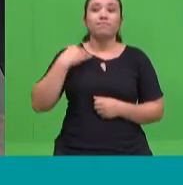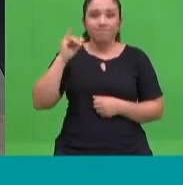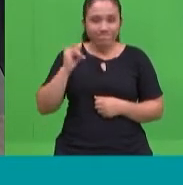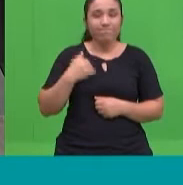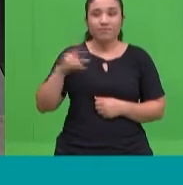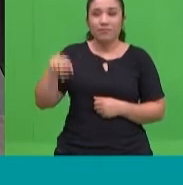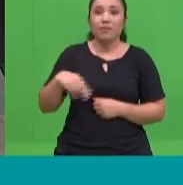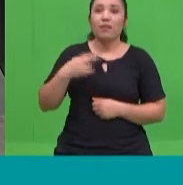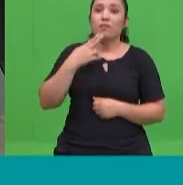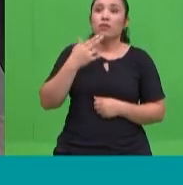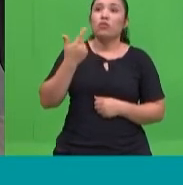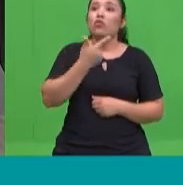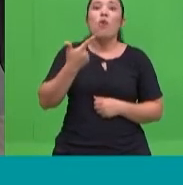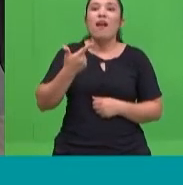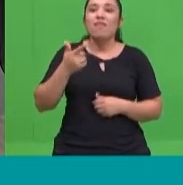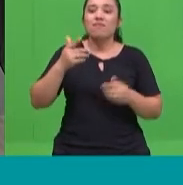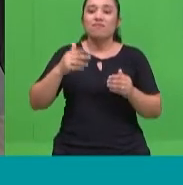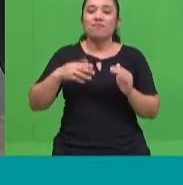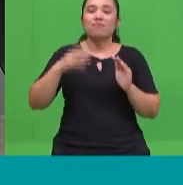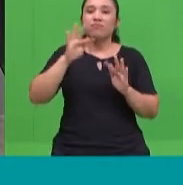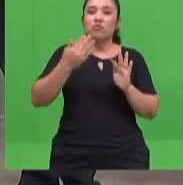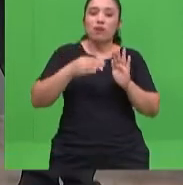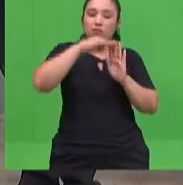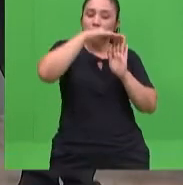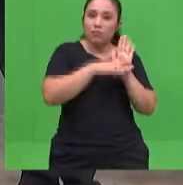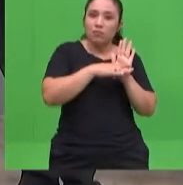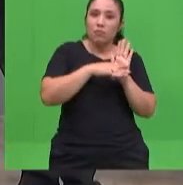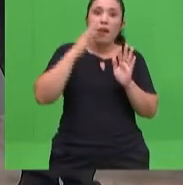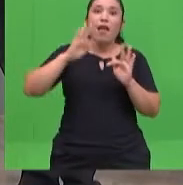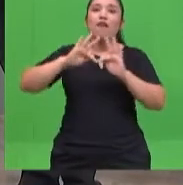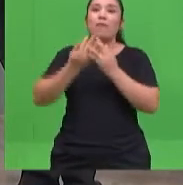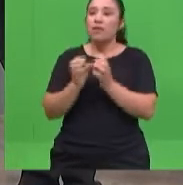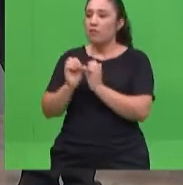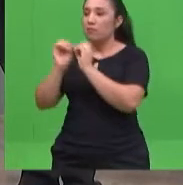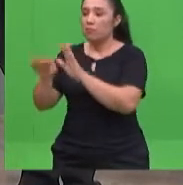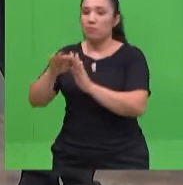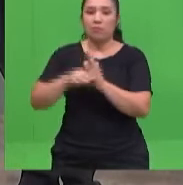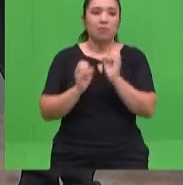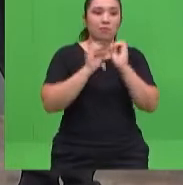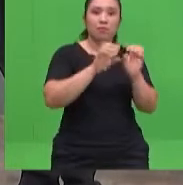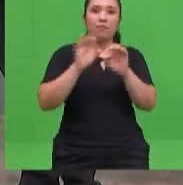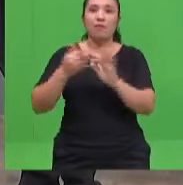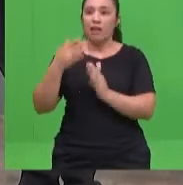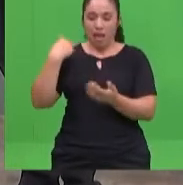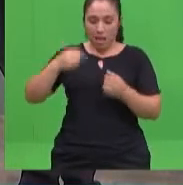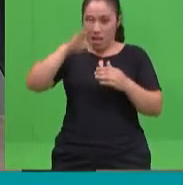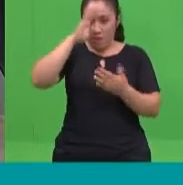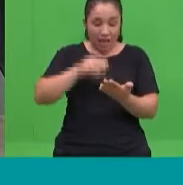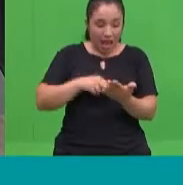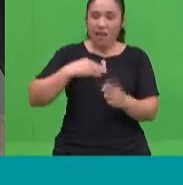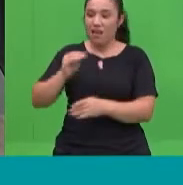específico para cada familia, pero sí de repente se podrían plantear ciertas condiciones